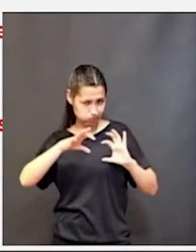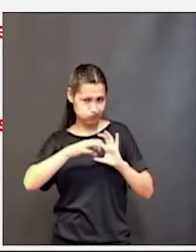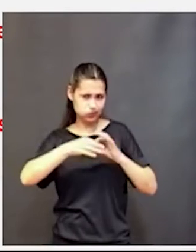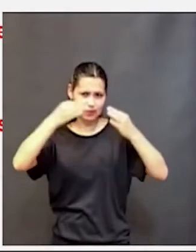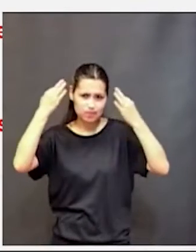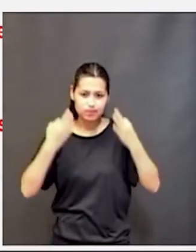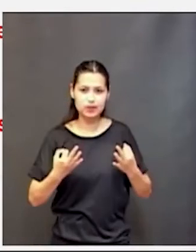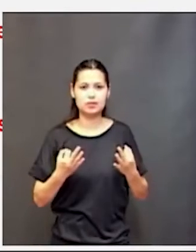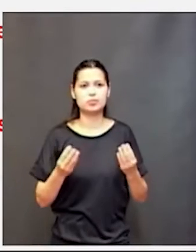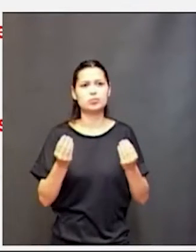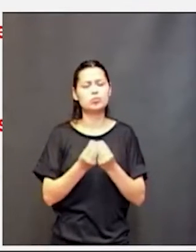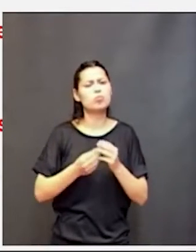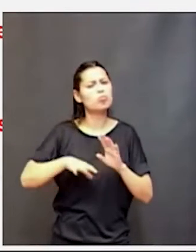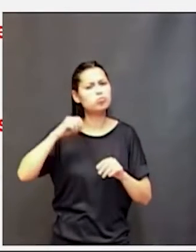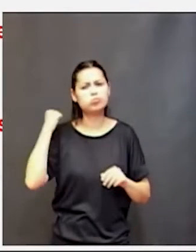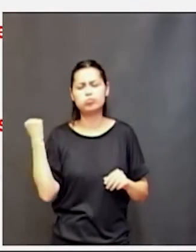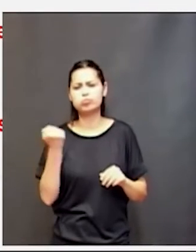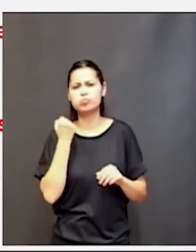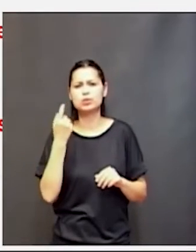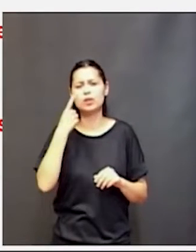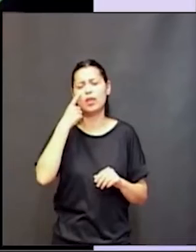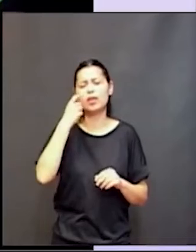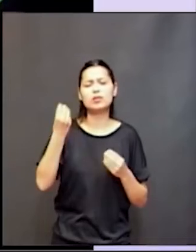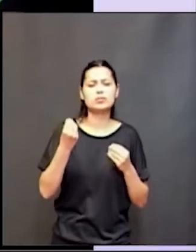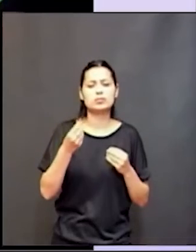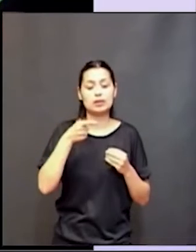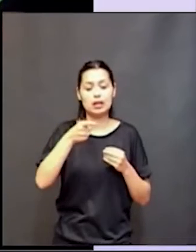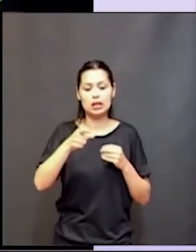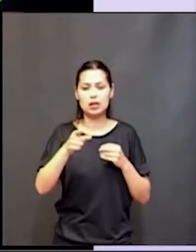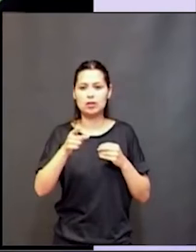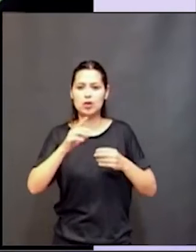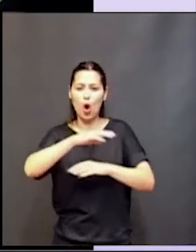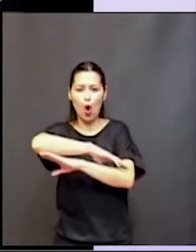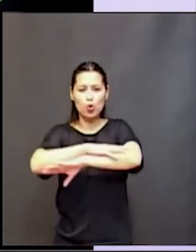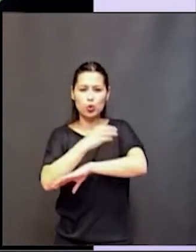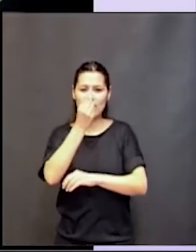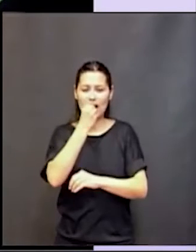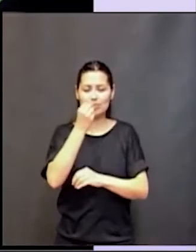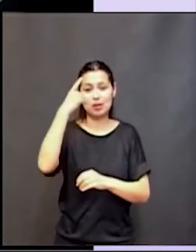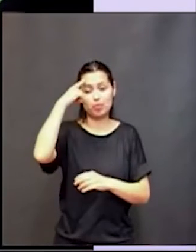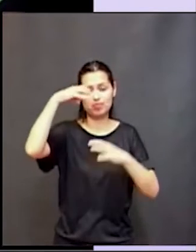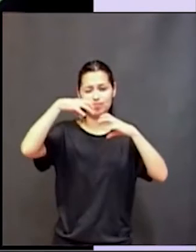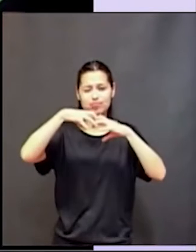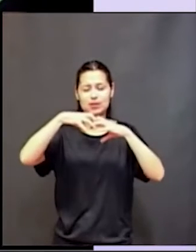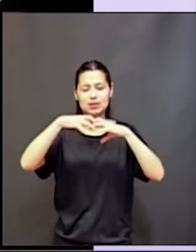tener en cuenta estas acciones alimenticias para nuestro cerebro el cerebro crece